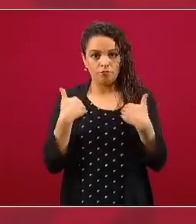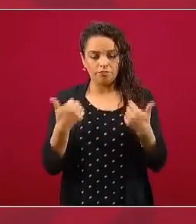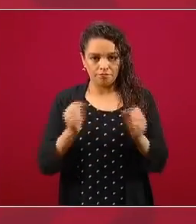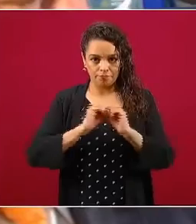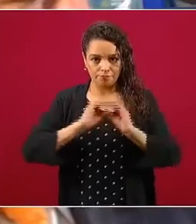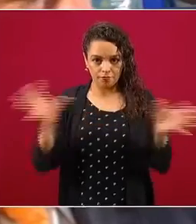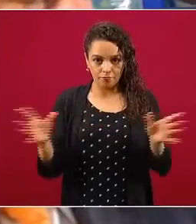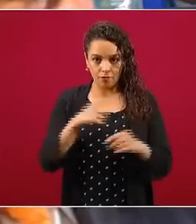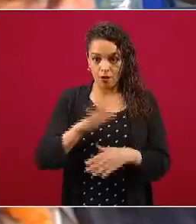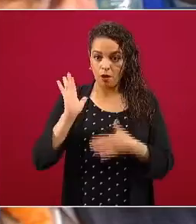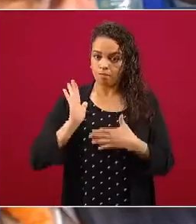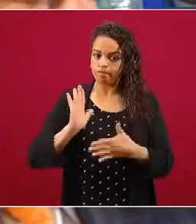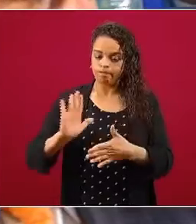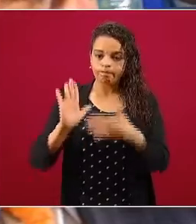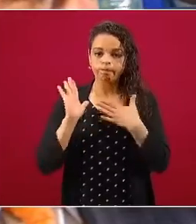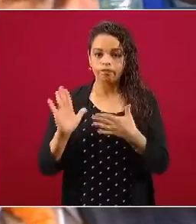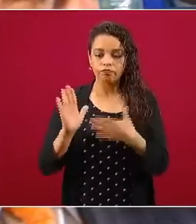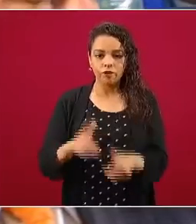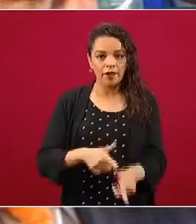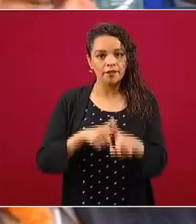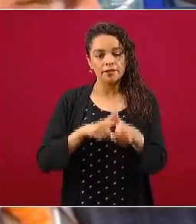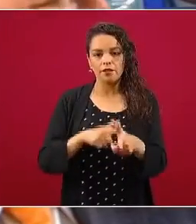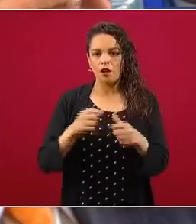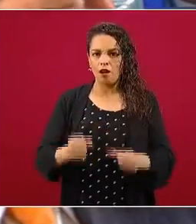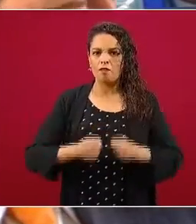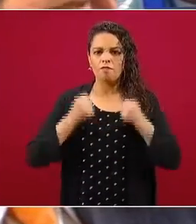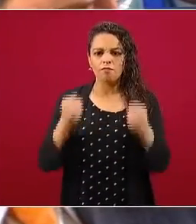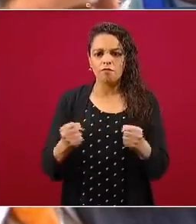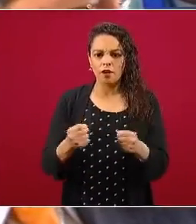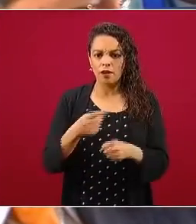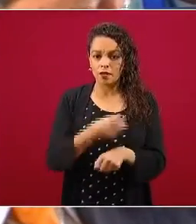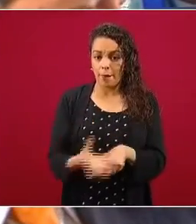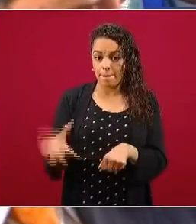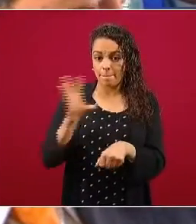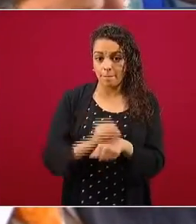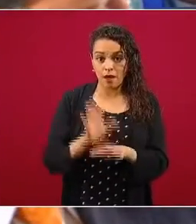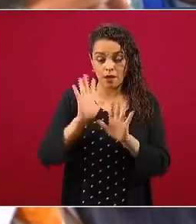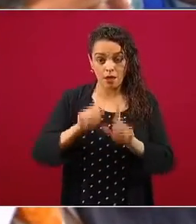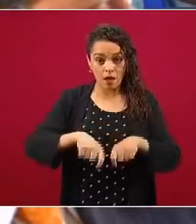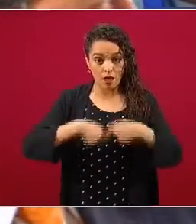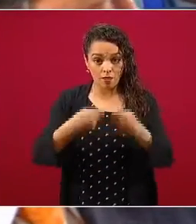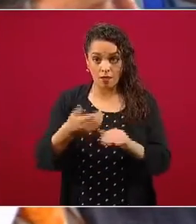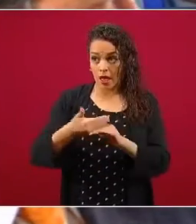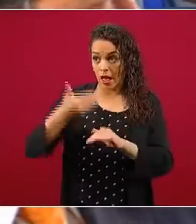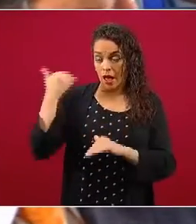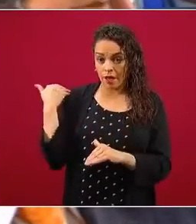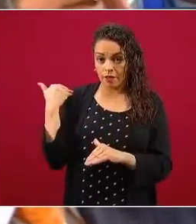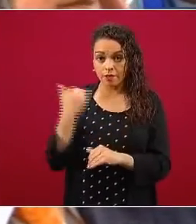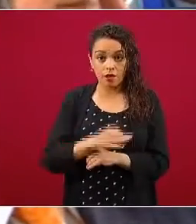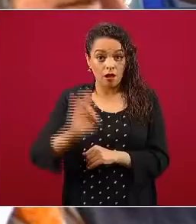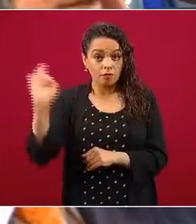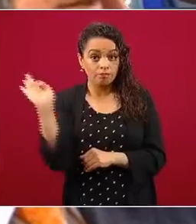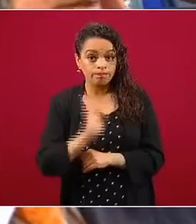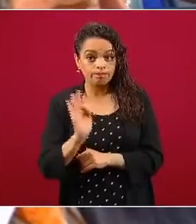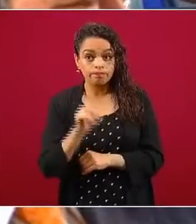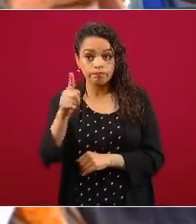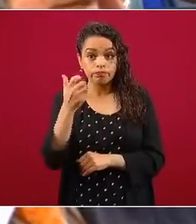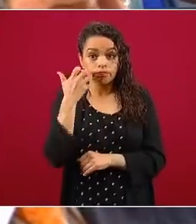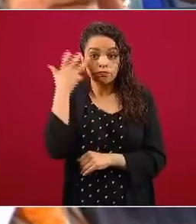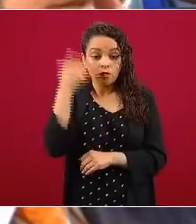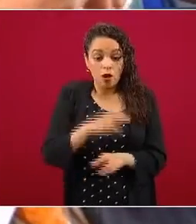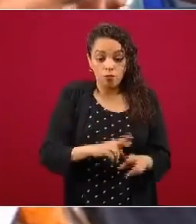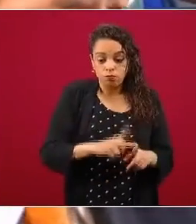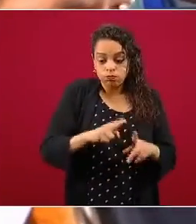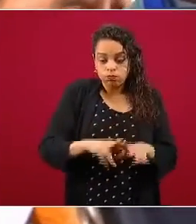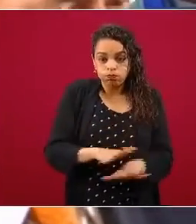compromiso sigue firme y de haber en estos permisos que ya se otorgaron alguna práctica o algún intento de fracking, su